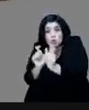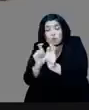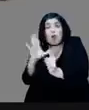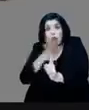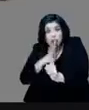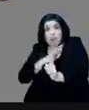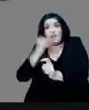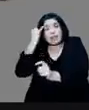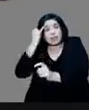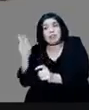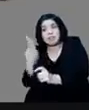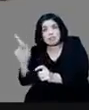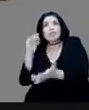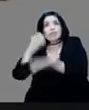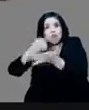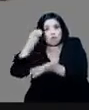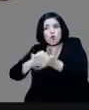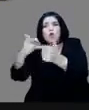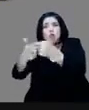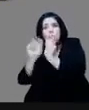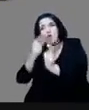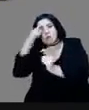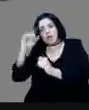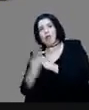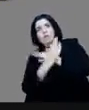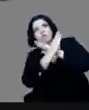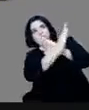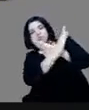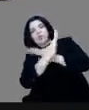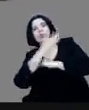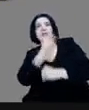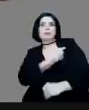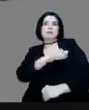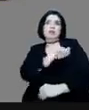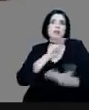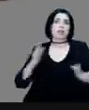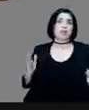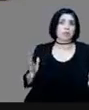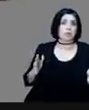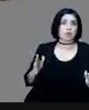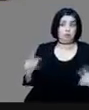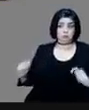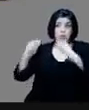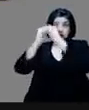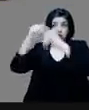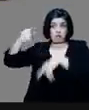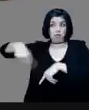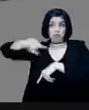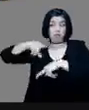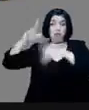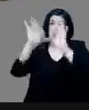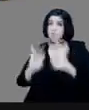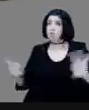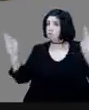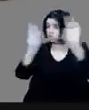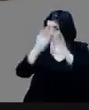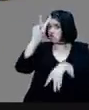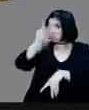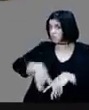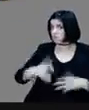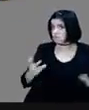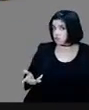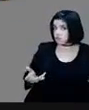última resistencia en contra de los españoles, ¿no? O sea que Tlatelolco tiene una importancia fundamental, ¿no?